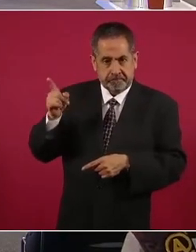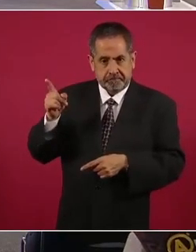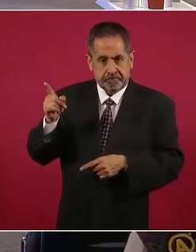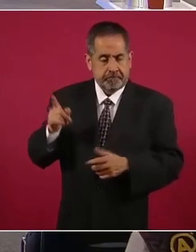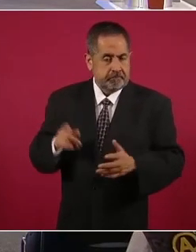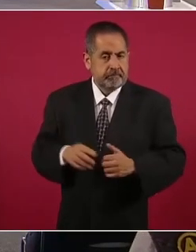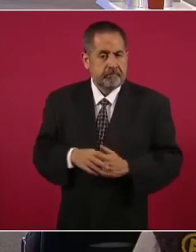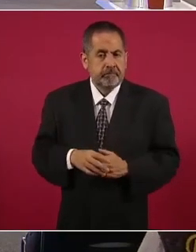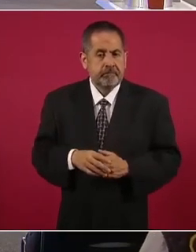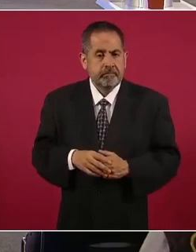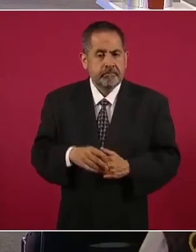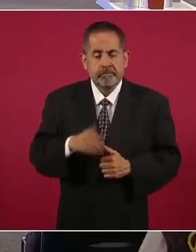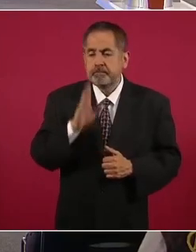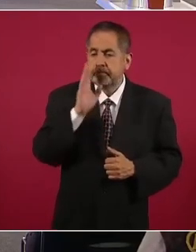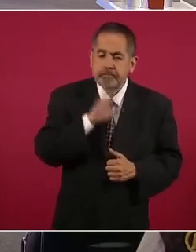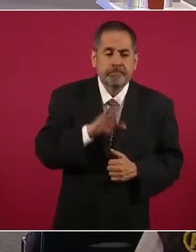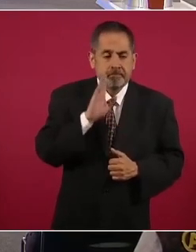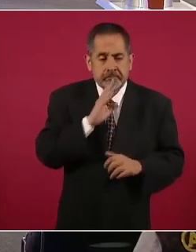les va mal